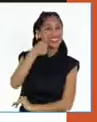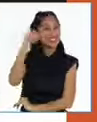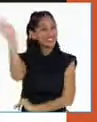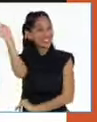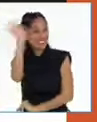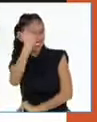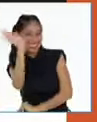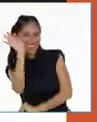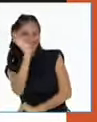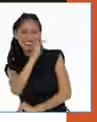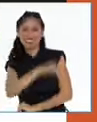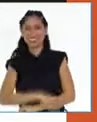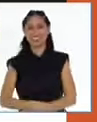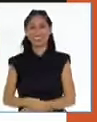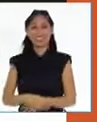¡Chao!